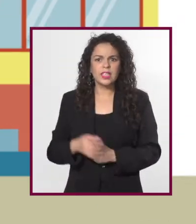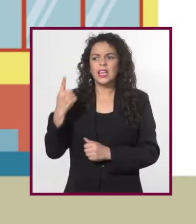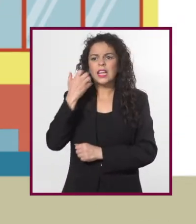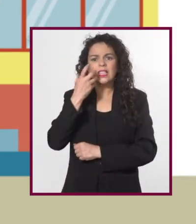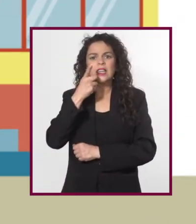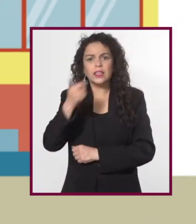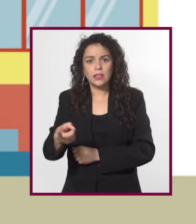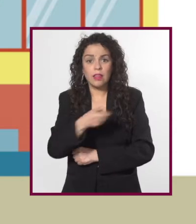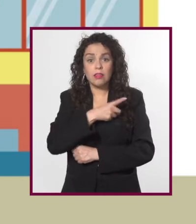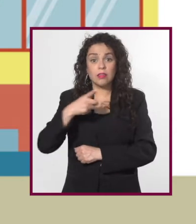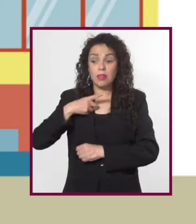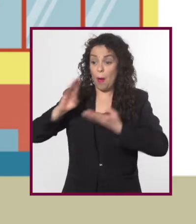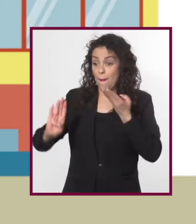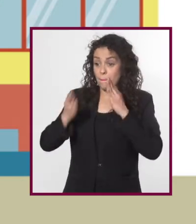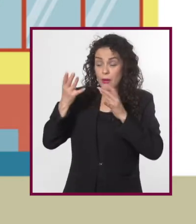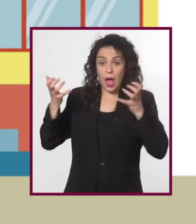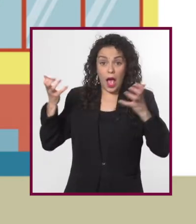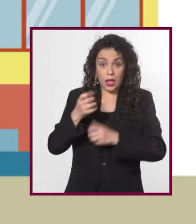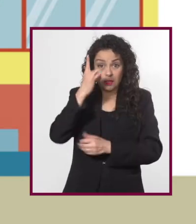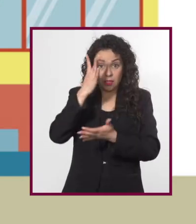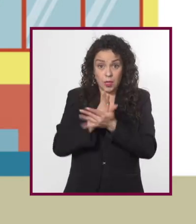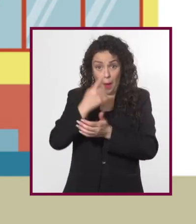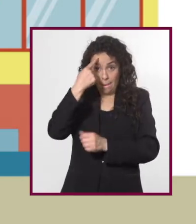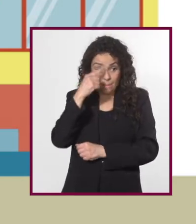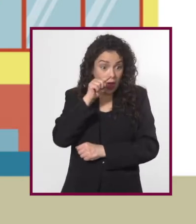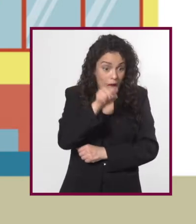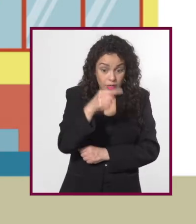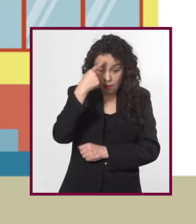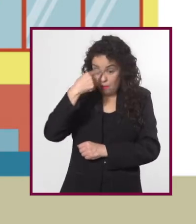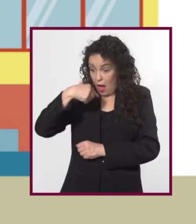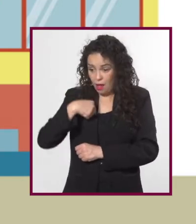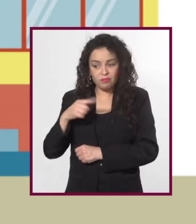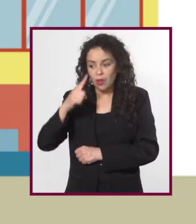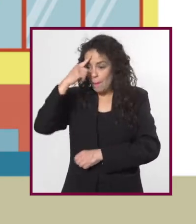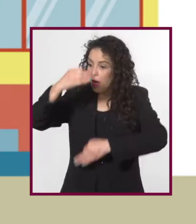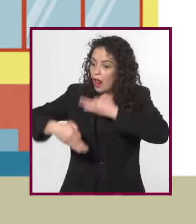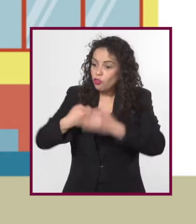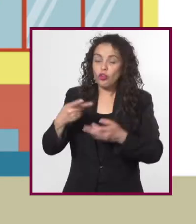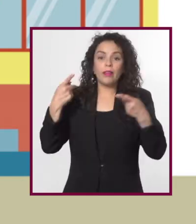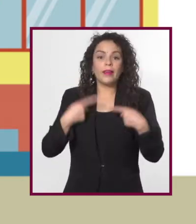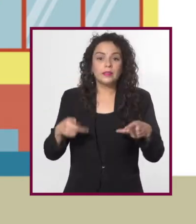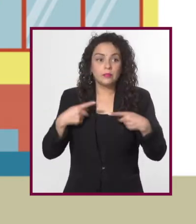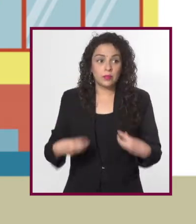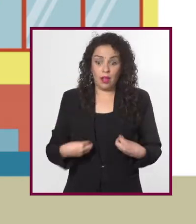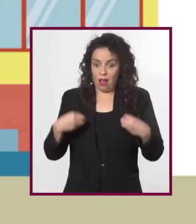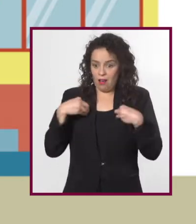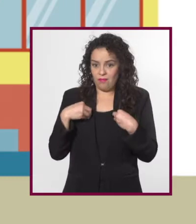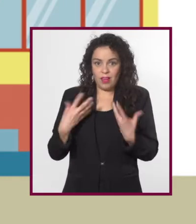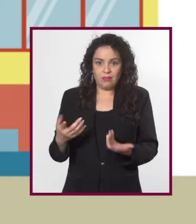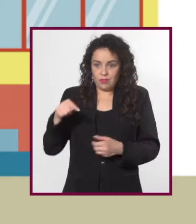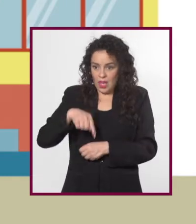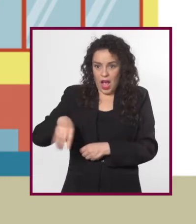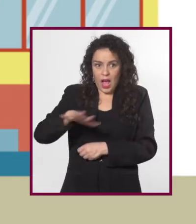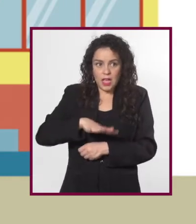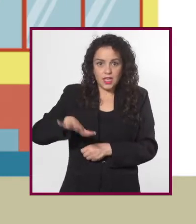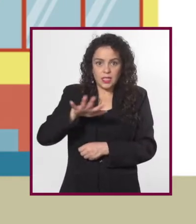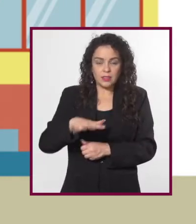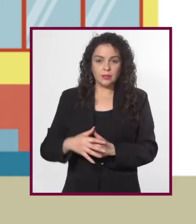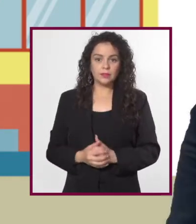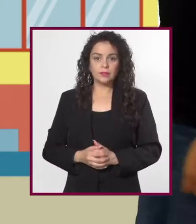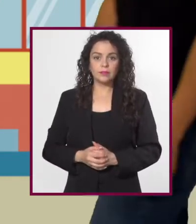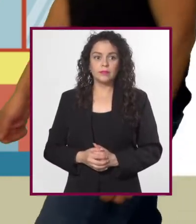pocas palabras que deberíamos diseñar el mundo no solo para ti y para mí, sino para todas las personas que lo habitamos.